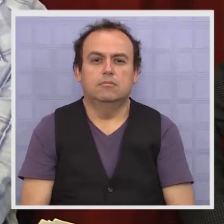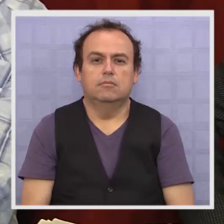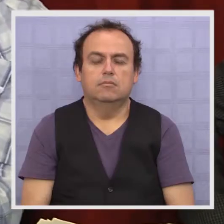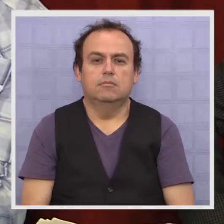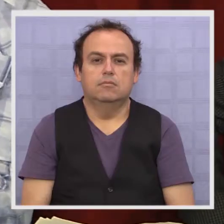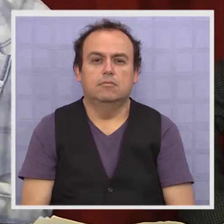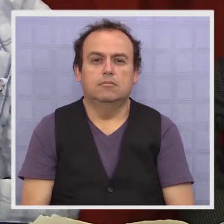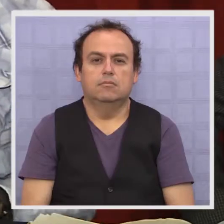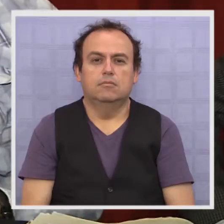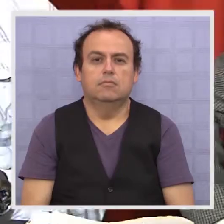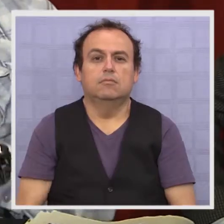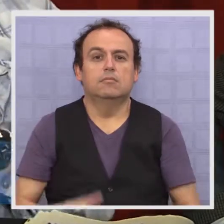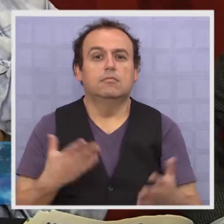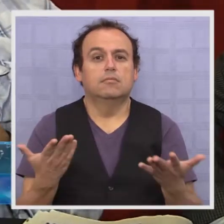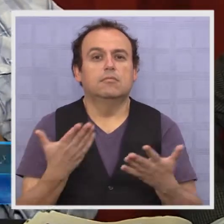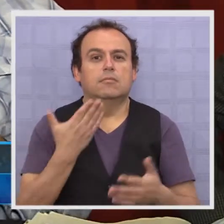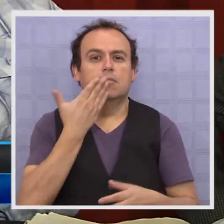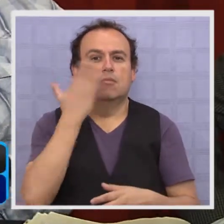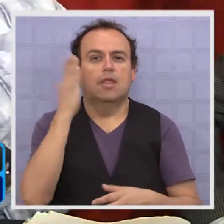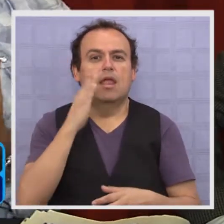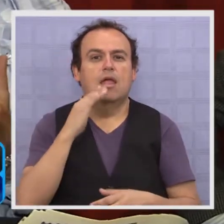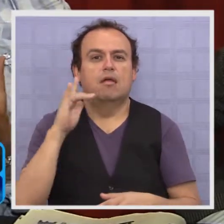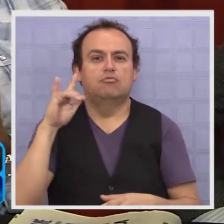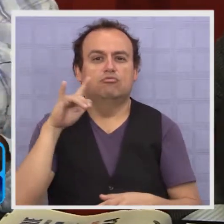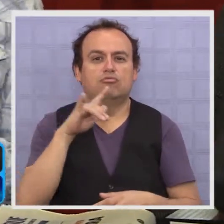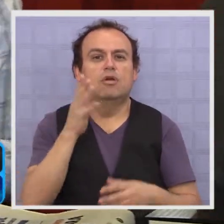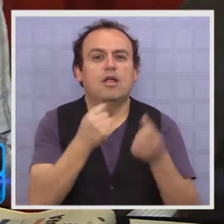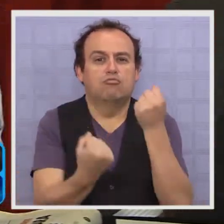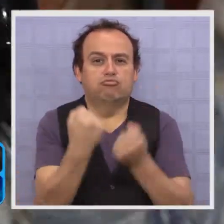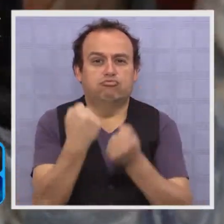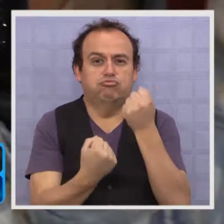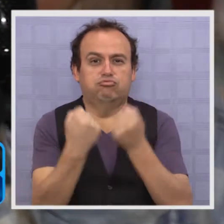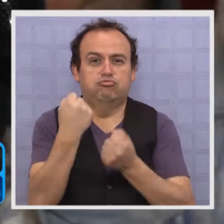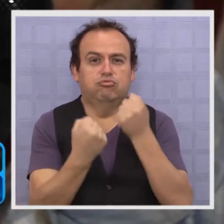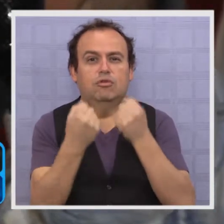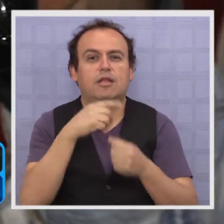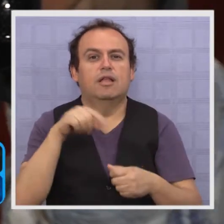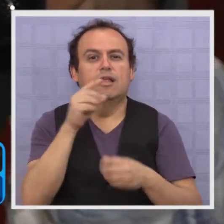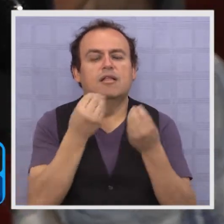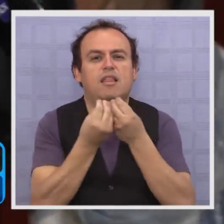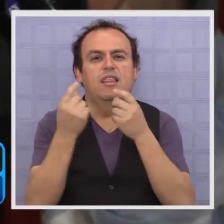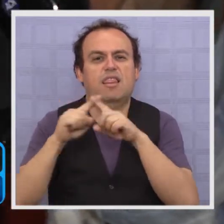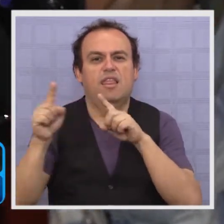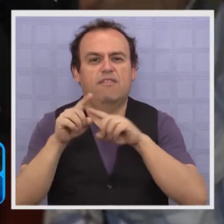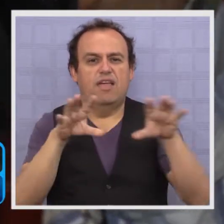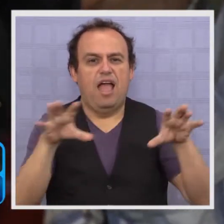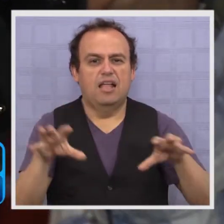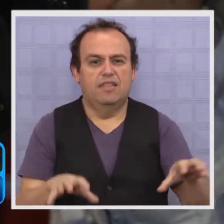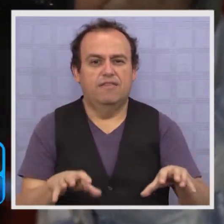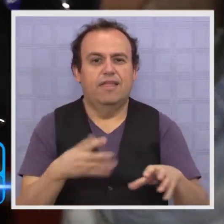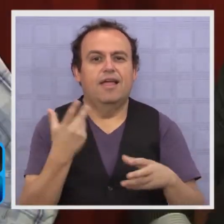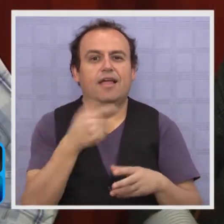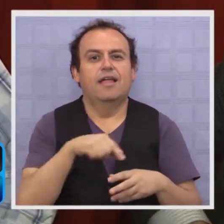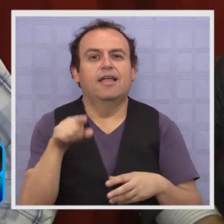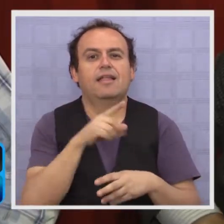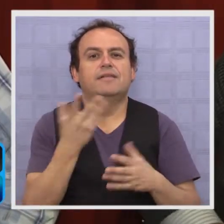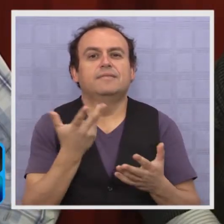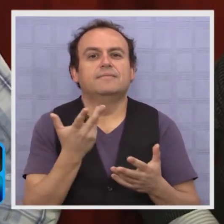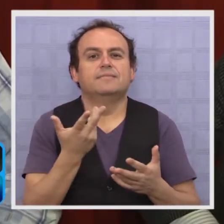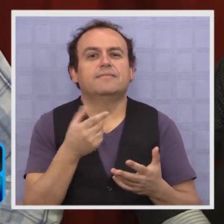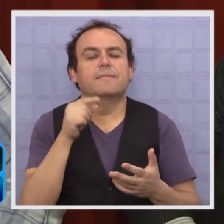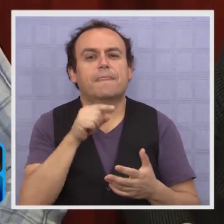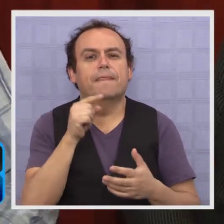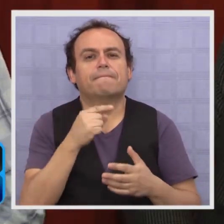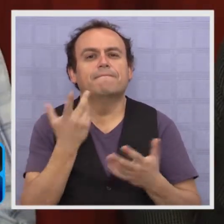El destacado piloto nacional Eliseo Salazar realizó diferentes actividades en Iquique, entre las cuales se destacó una